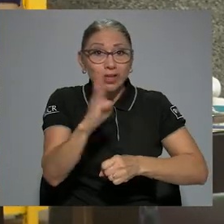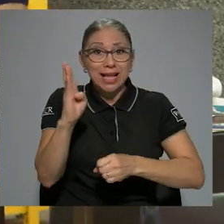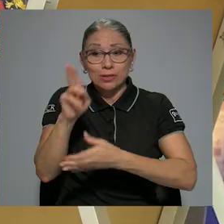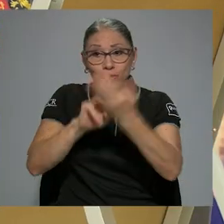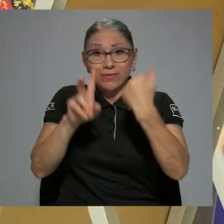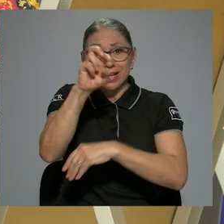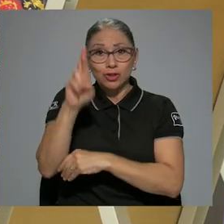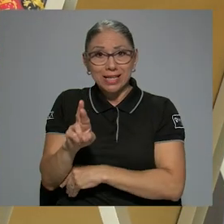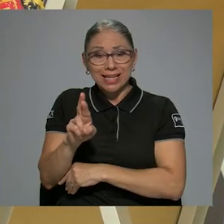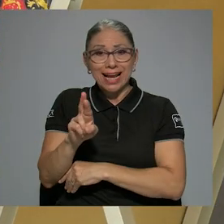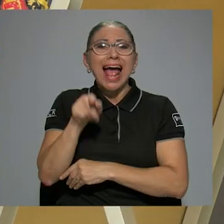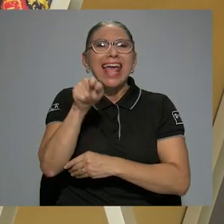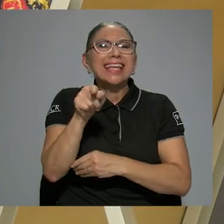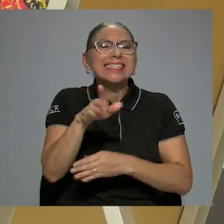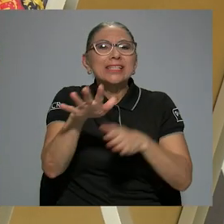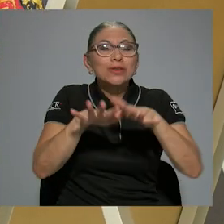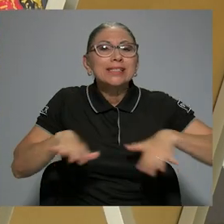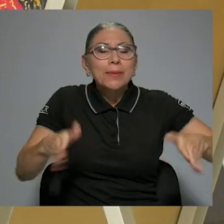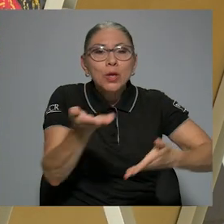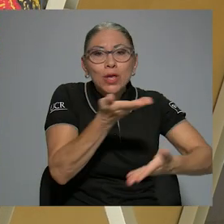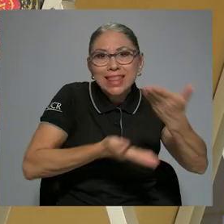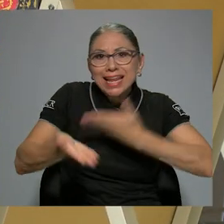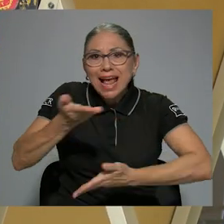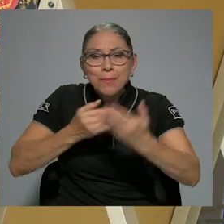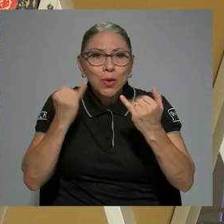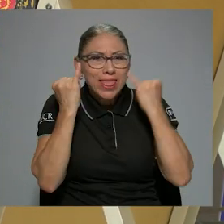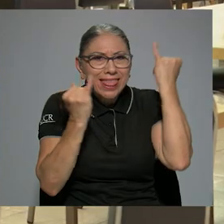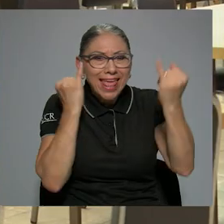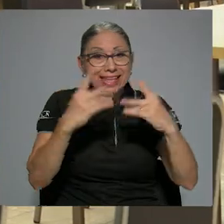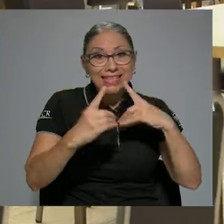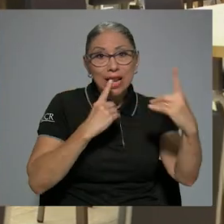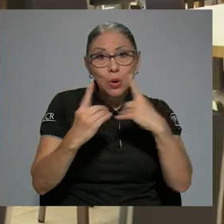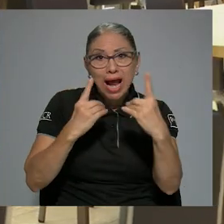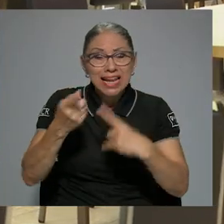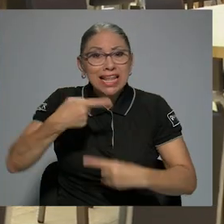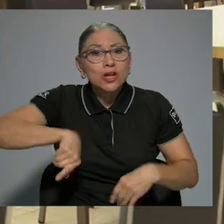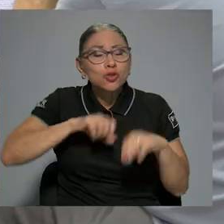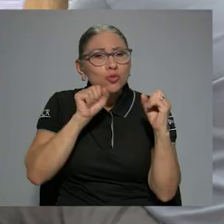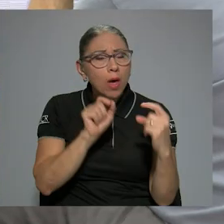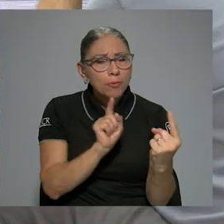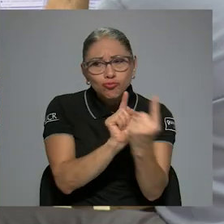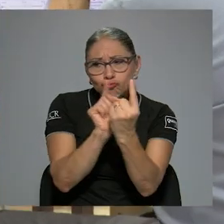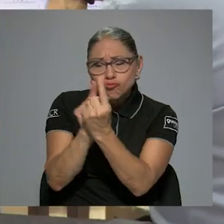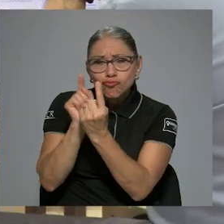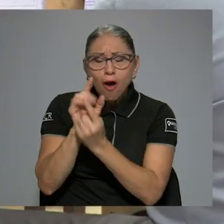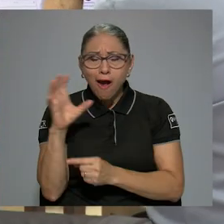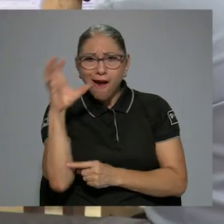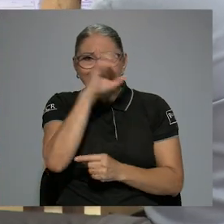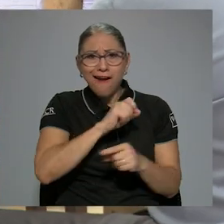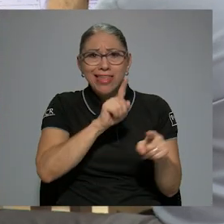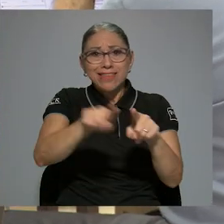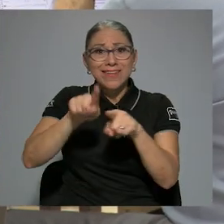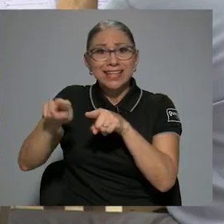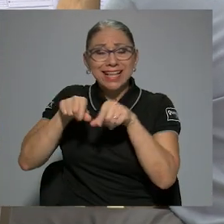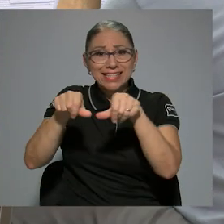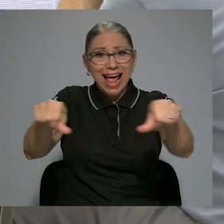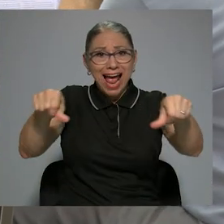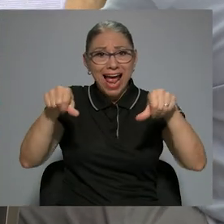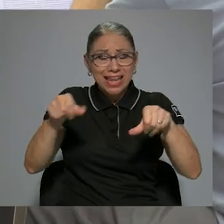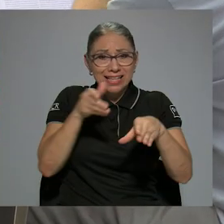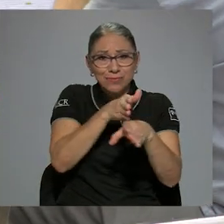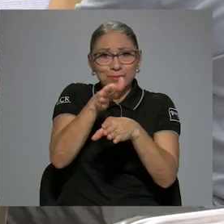CIPD-UCR, son un espacio para el intercambio de ideas, para dialogar y para encontrarnos con las diversas disciplinas.